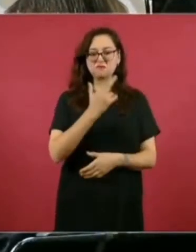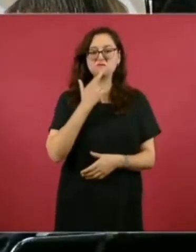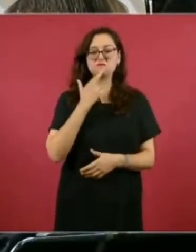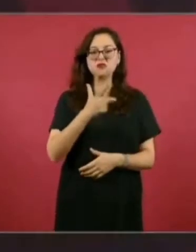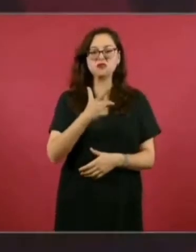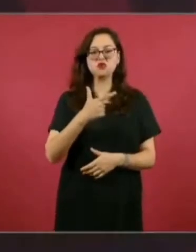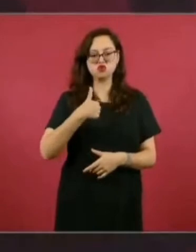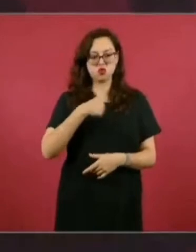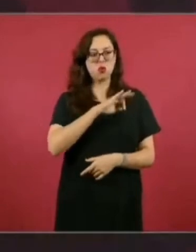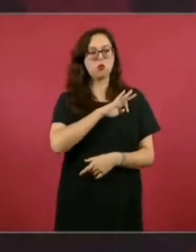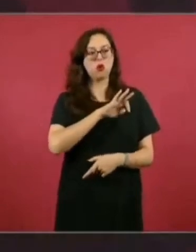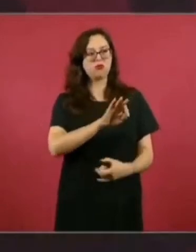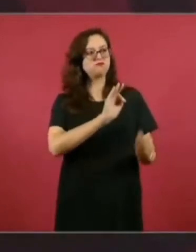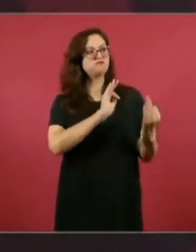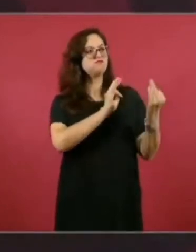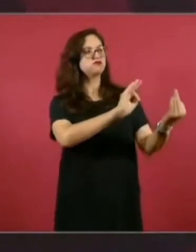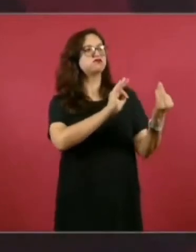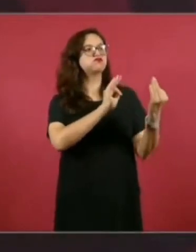moral,